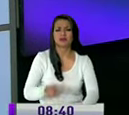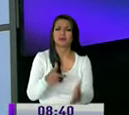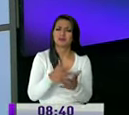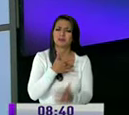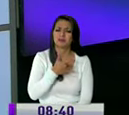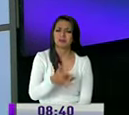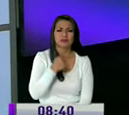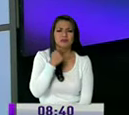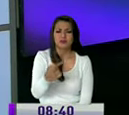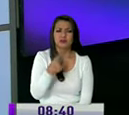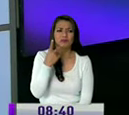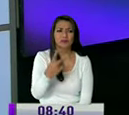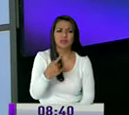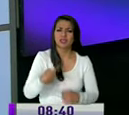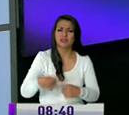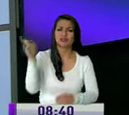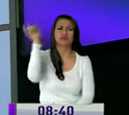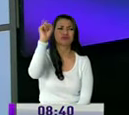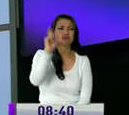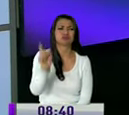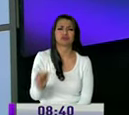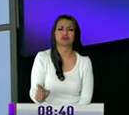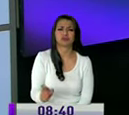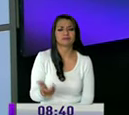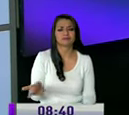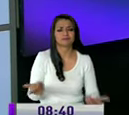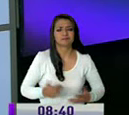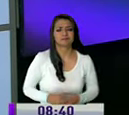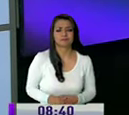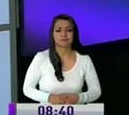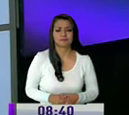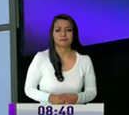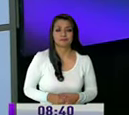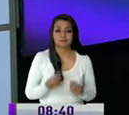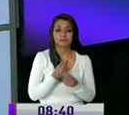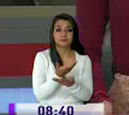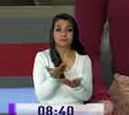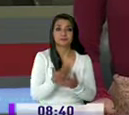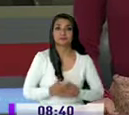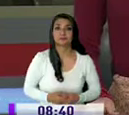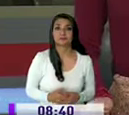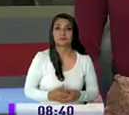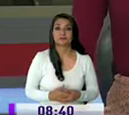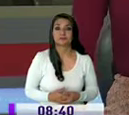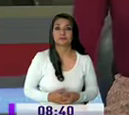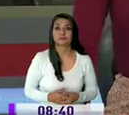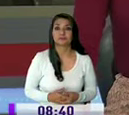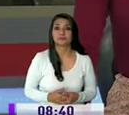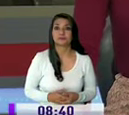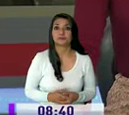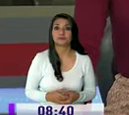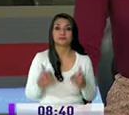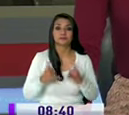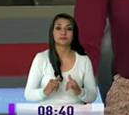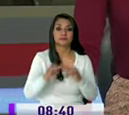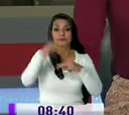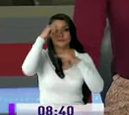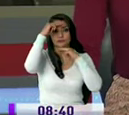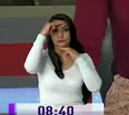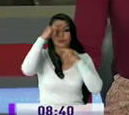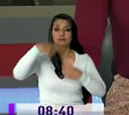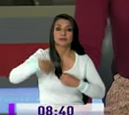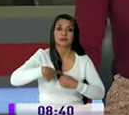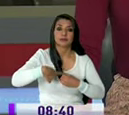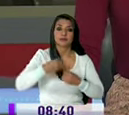que feo se vea la ciudad de Quito garabateada por estos muchachitos vamos contigo Ali vamos a continuar con noticias de la